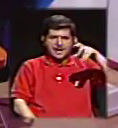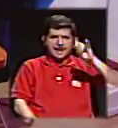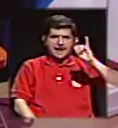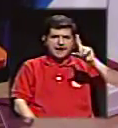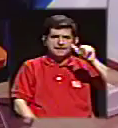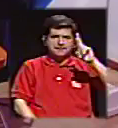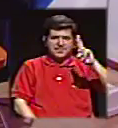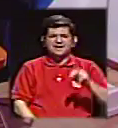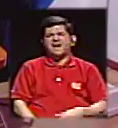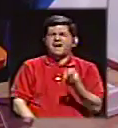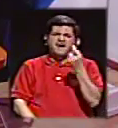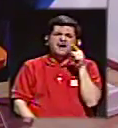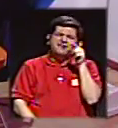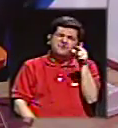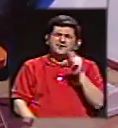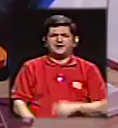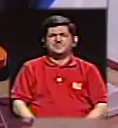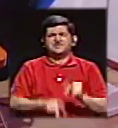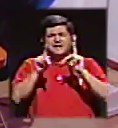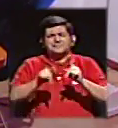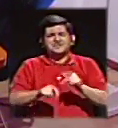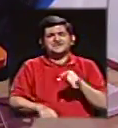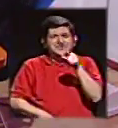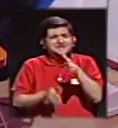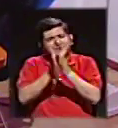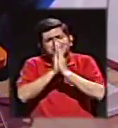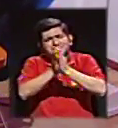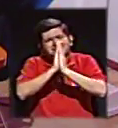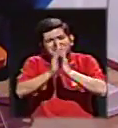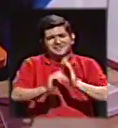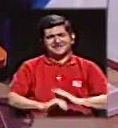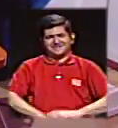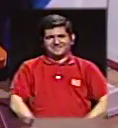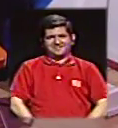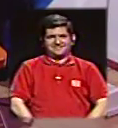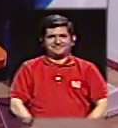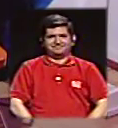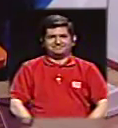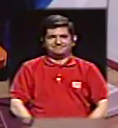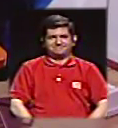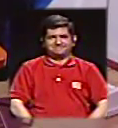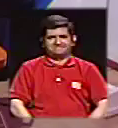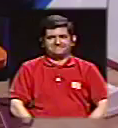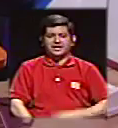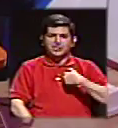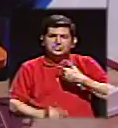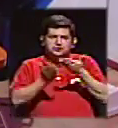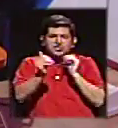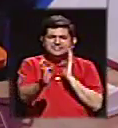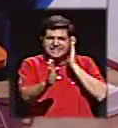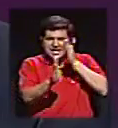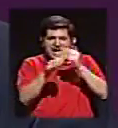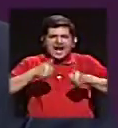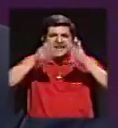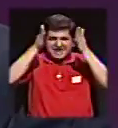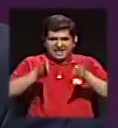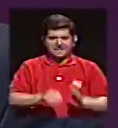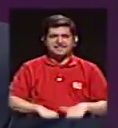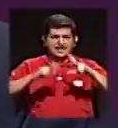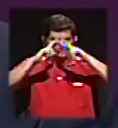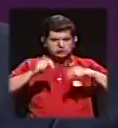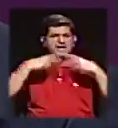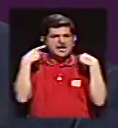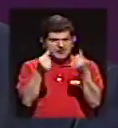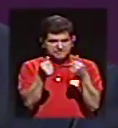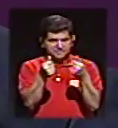falta desde que se fue. La gente la extraña y la pide doña Pilar Ostan. A ver, yo quisiera ir directamente a los candidatos. Quisiera hacer un